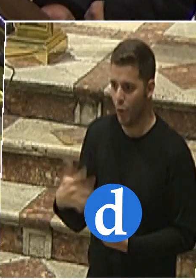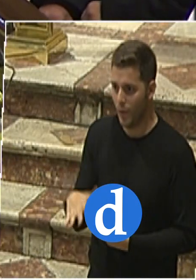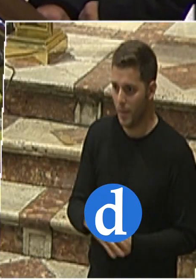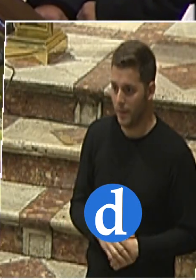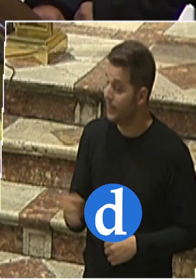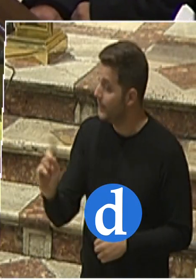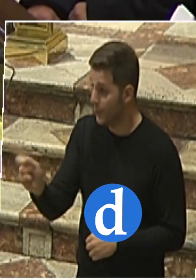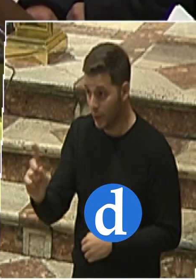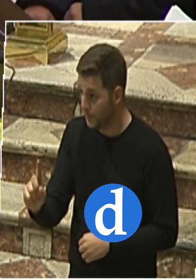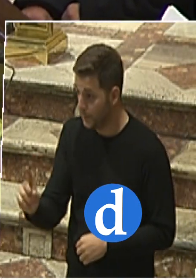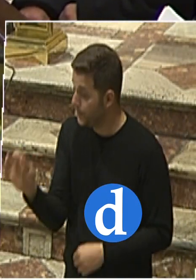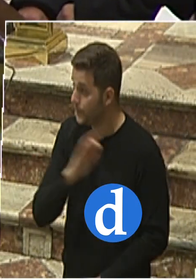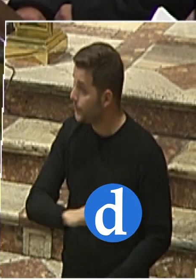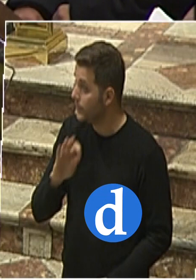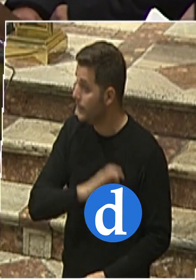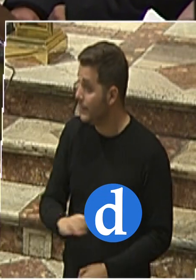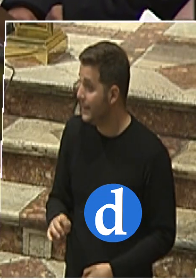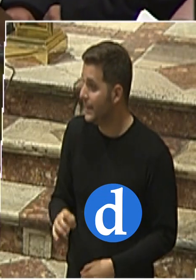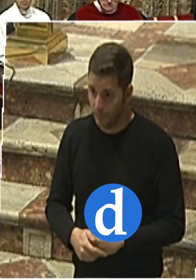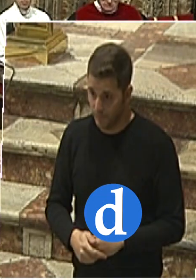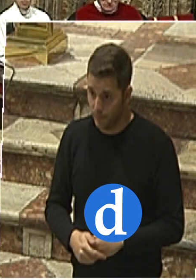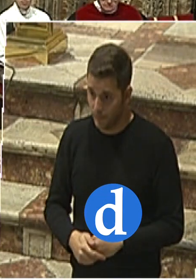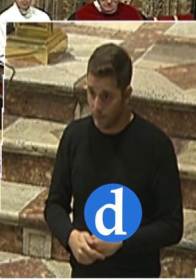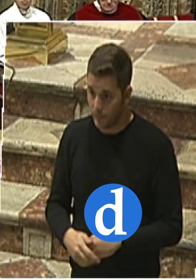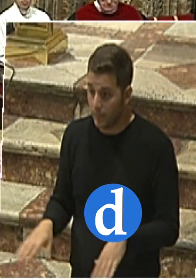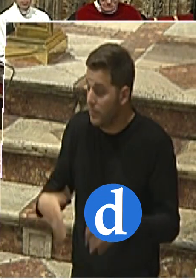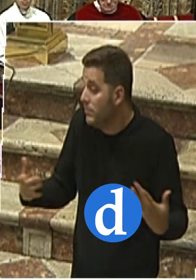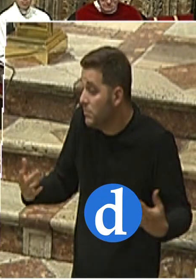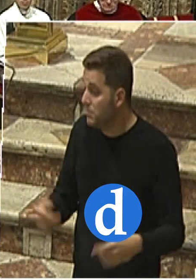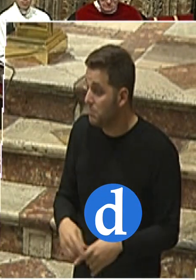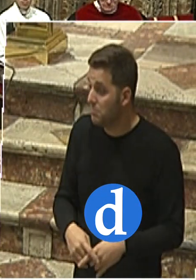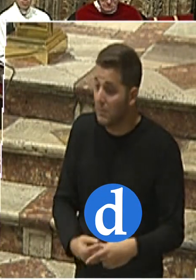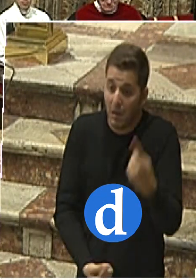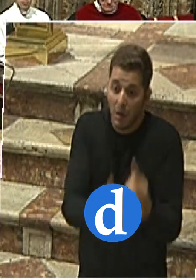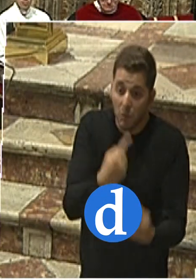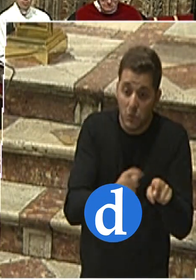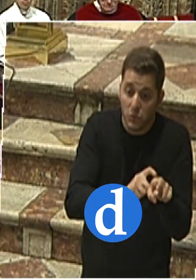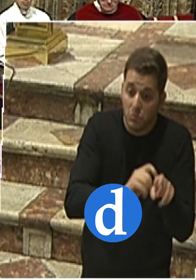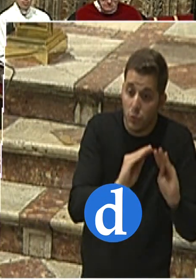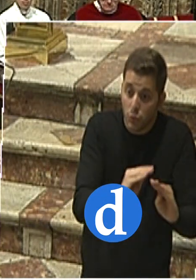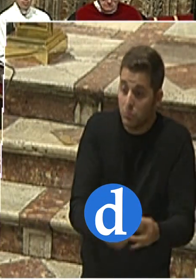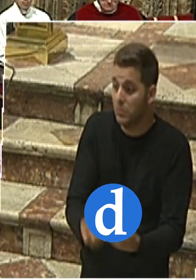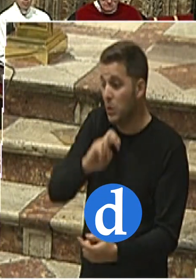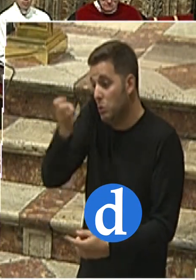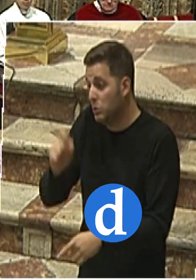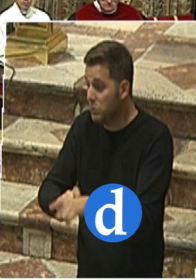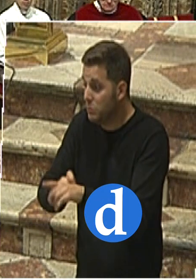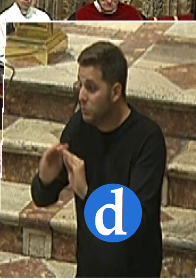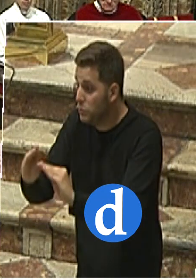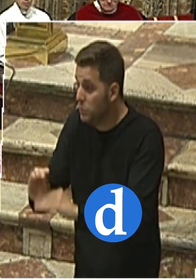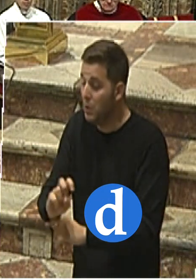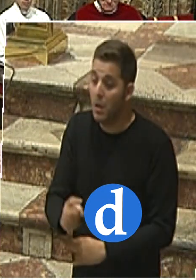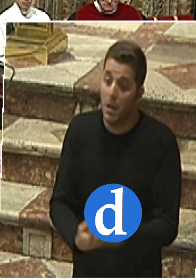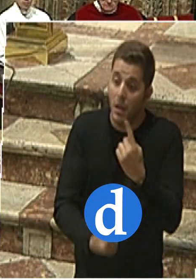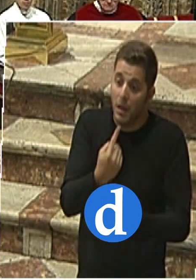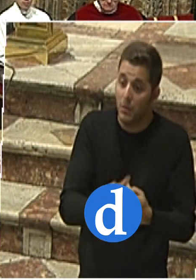nos da más dignidad que aquellos que nos aman. Pues unos tenemos unas cosas, otros tenemos otras, unos vivimos